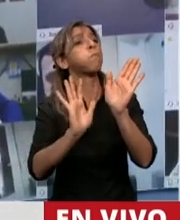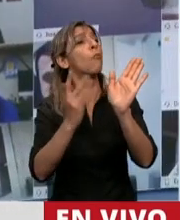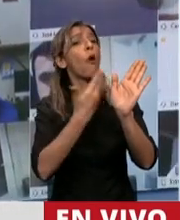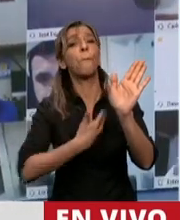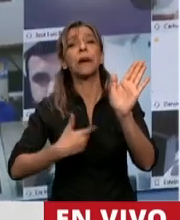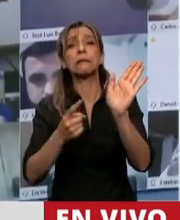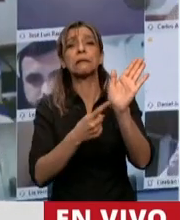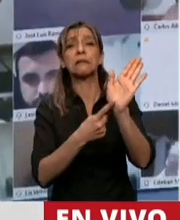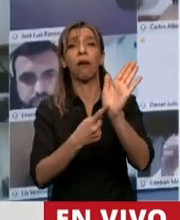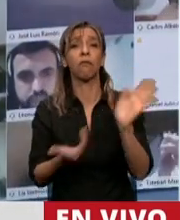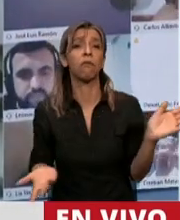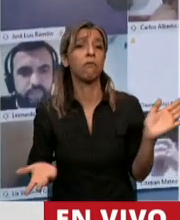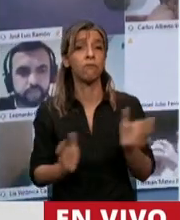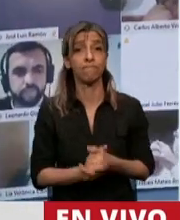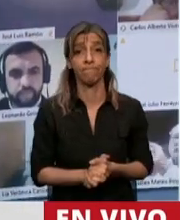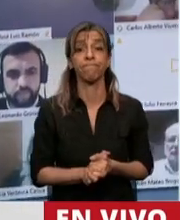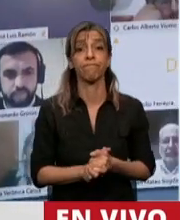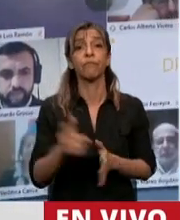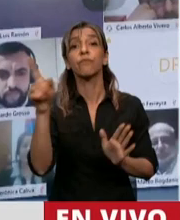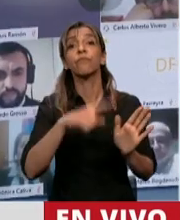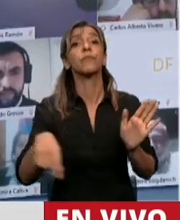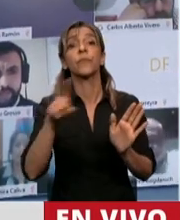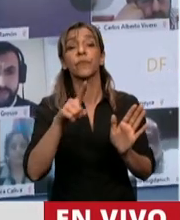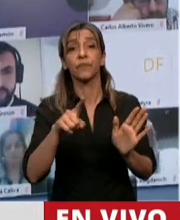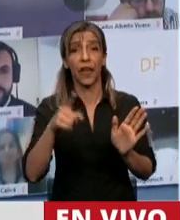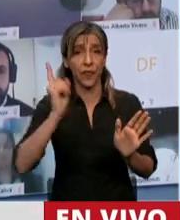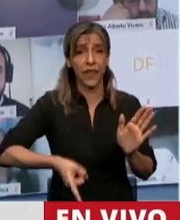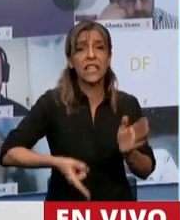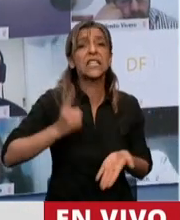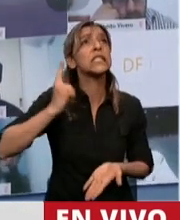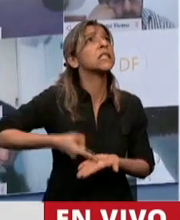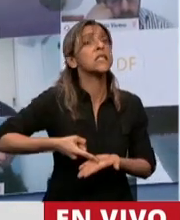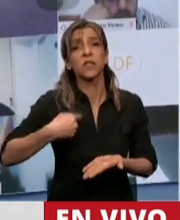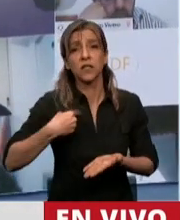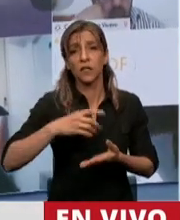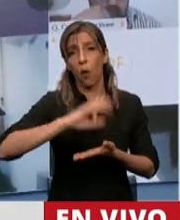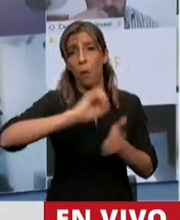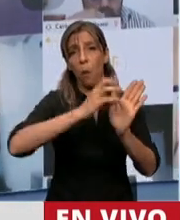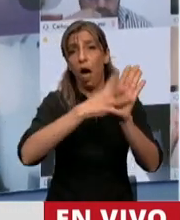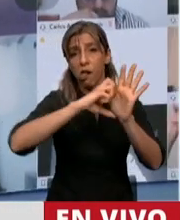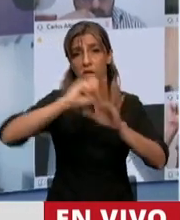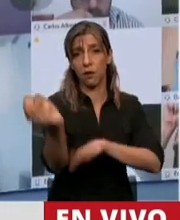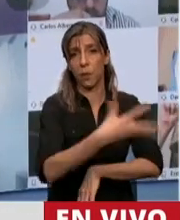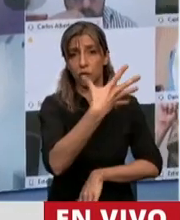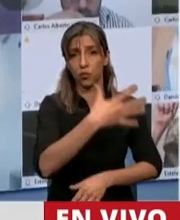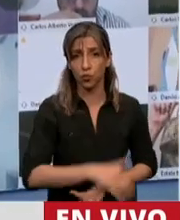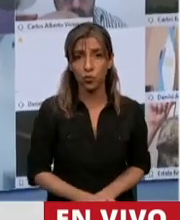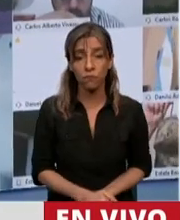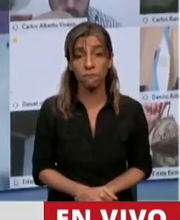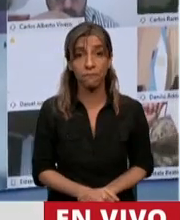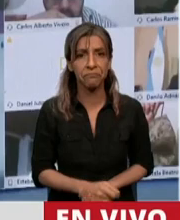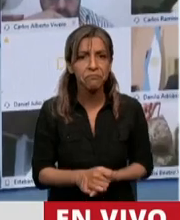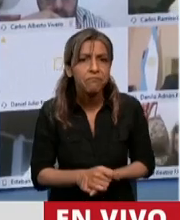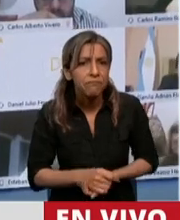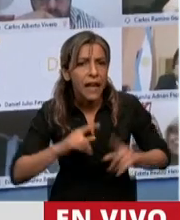Cámara y que han decidido tirarlo a la basura. No es casual esto, porque en